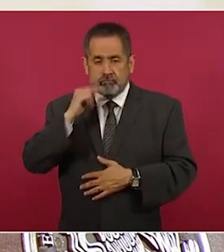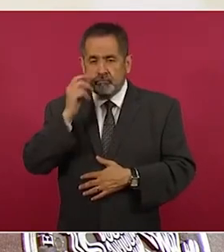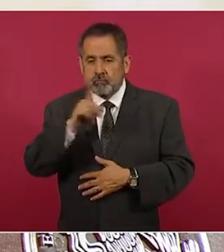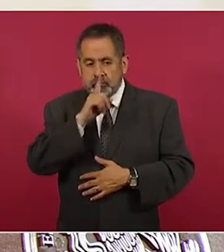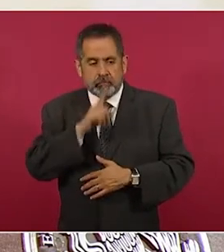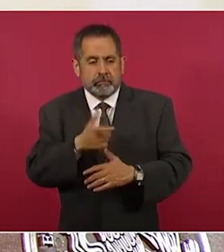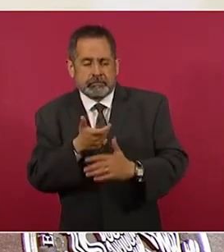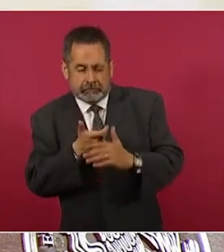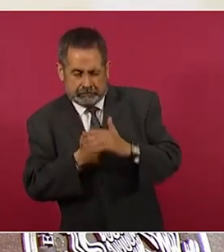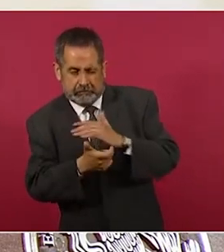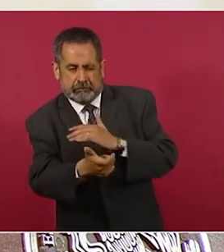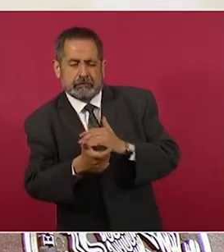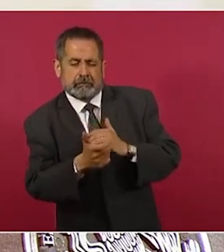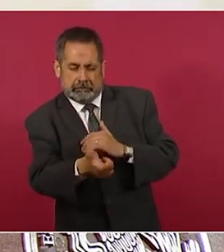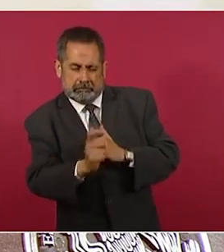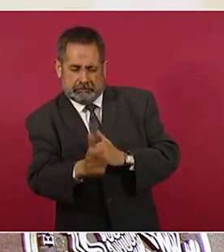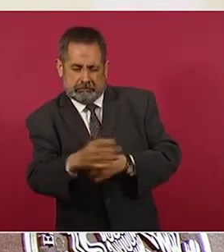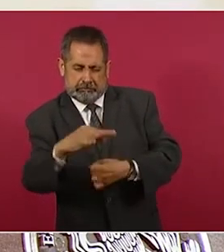comprar a nadie.